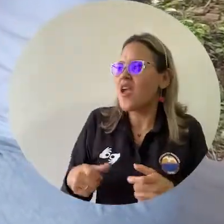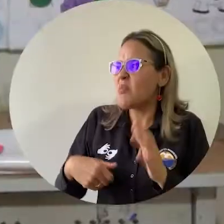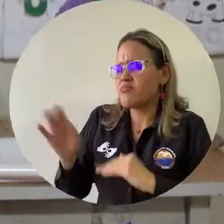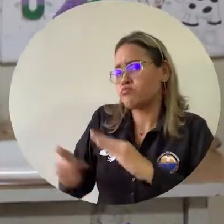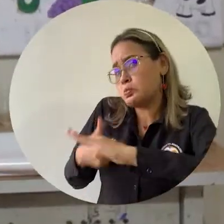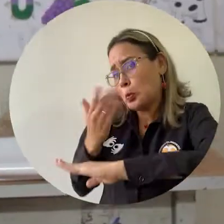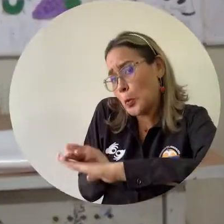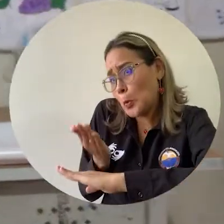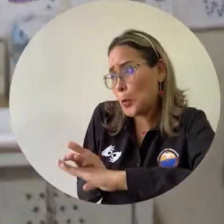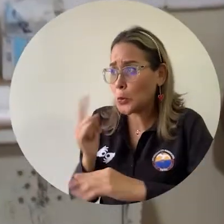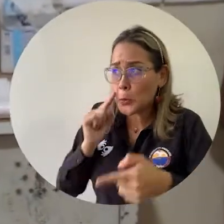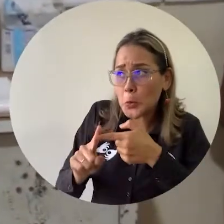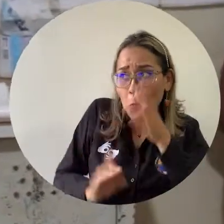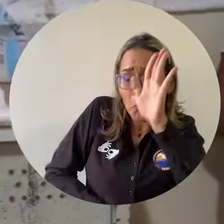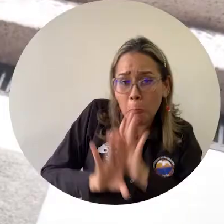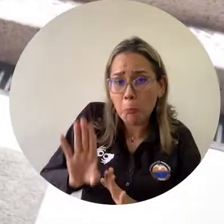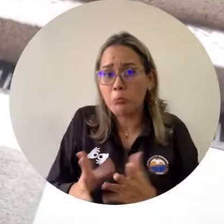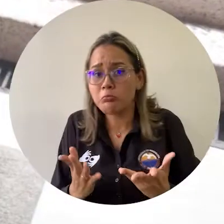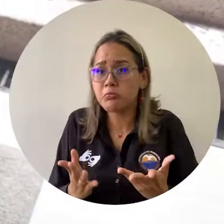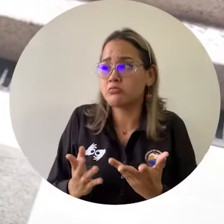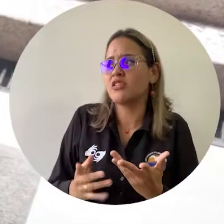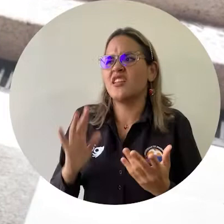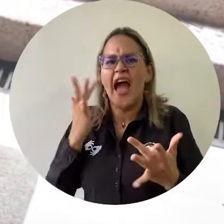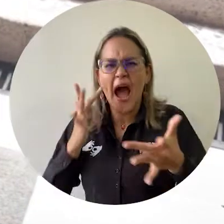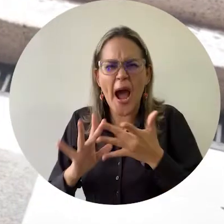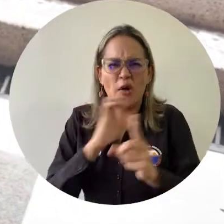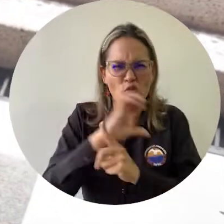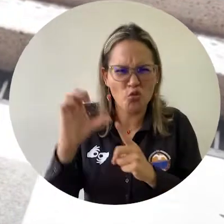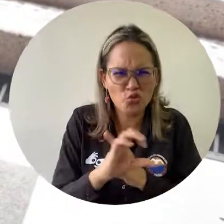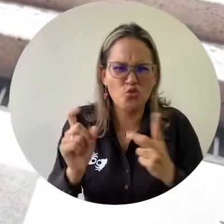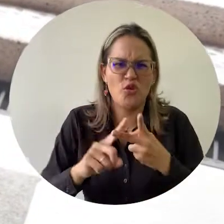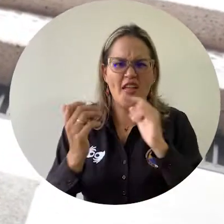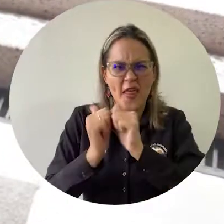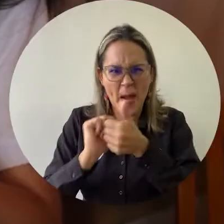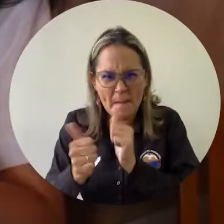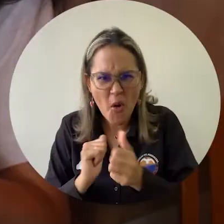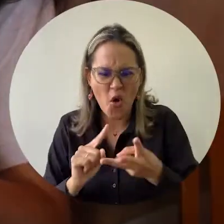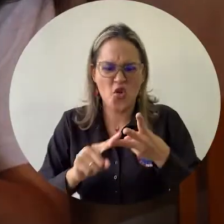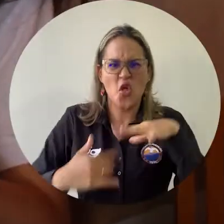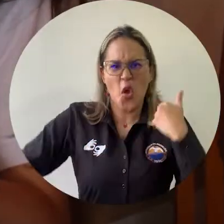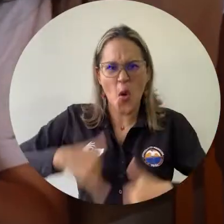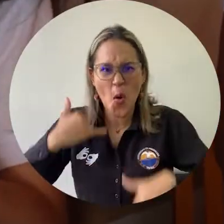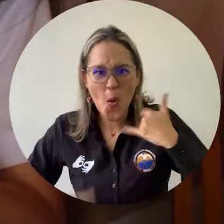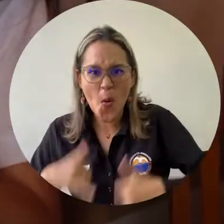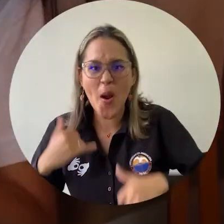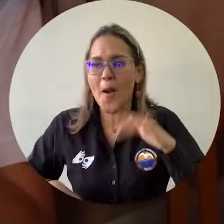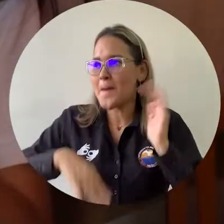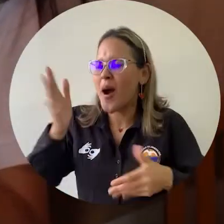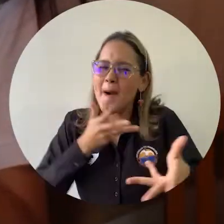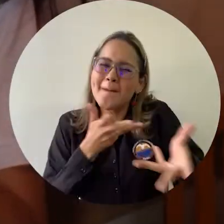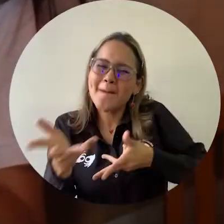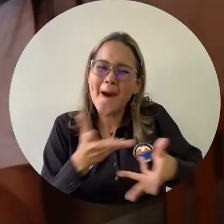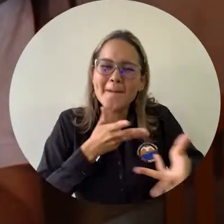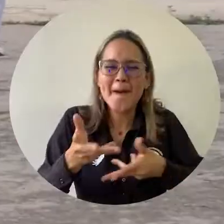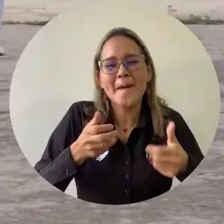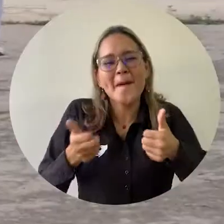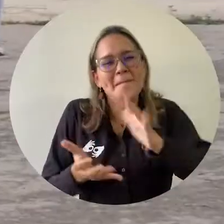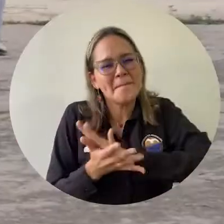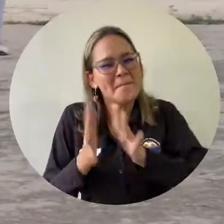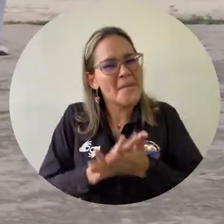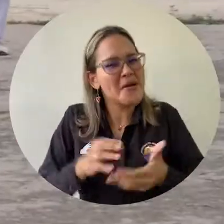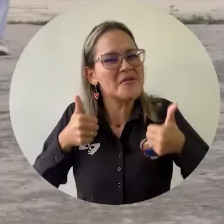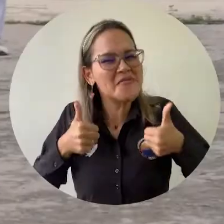que buscan impulsar el desarrollo de su territorio en los ámbitos cultural, deportivo y recreativo, en pro de la convivencia